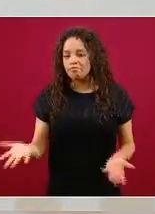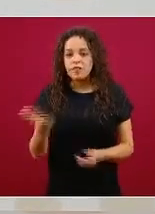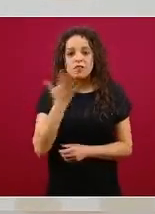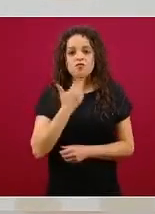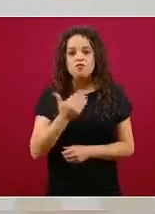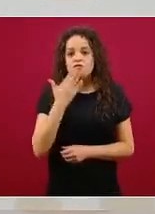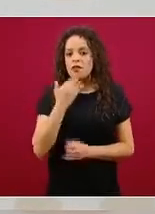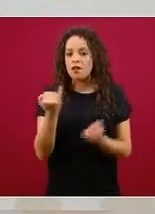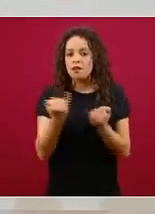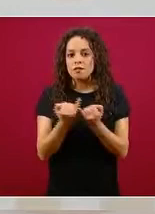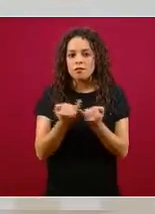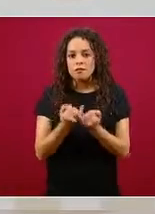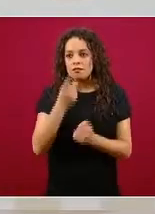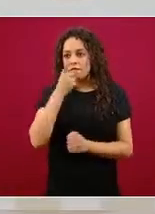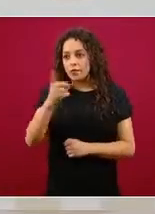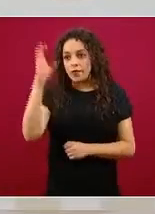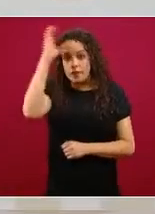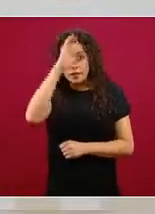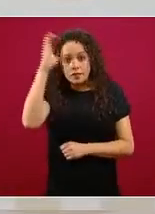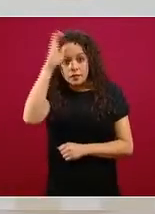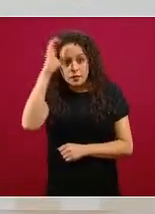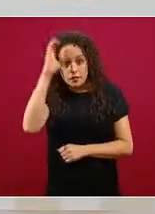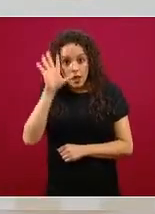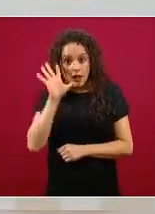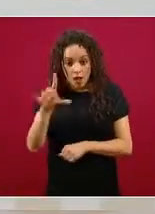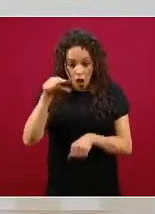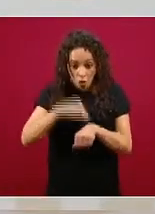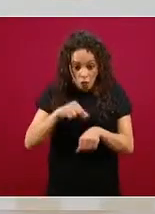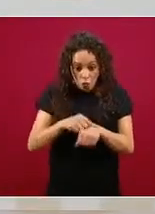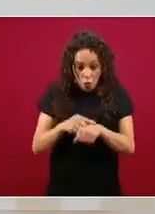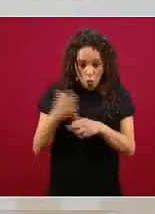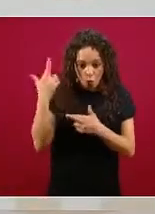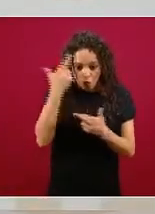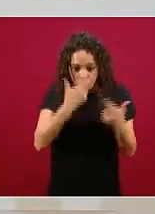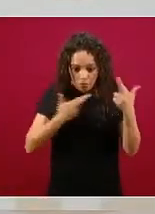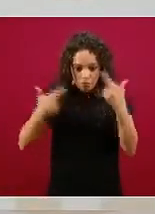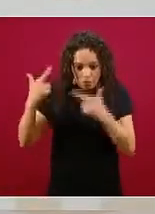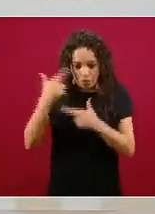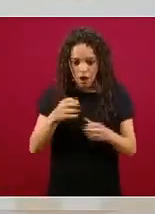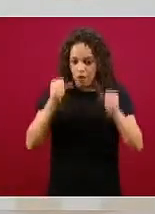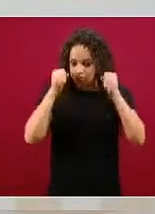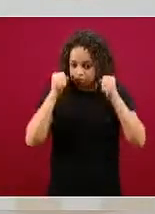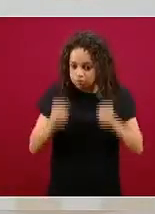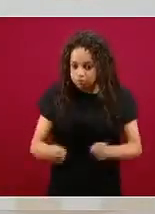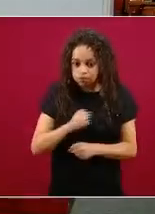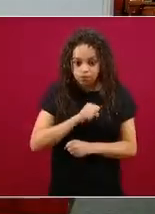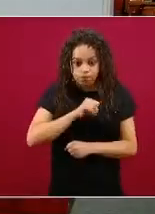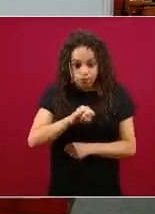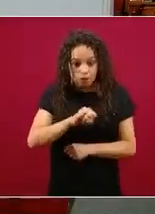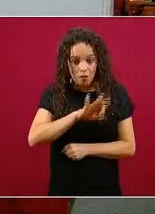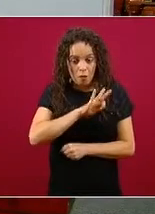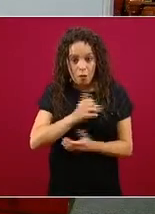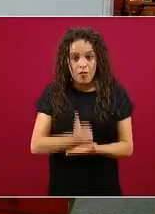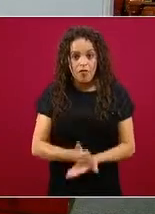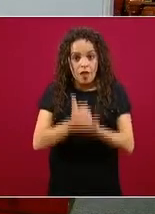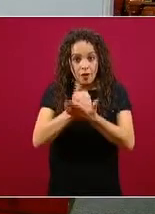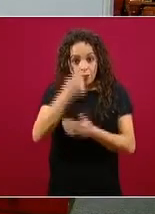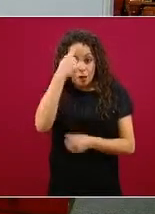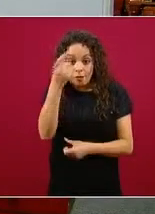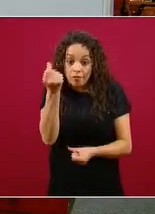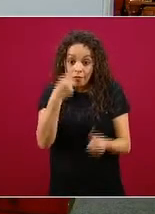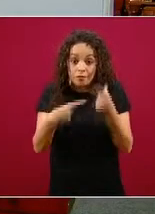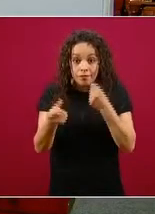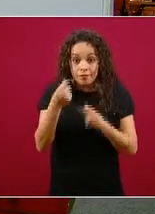una evidencia clínica basada en evidencia científica sólida de que pueda ser efectivo.